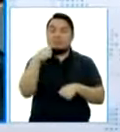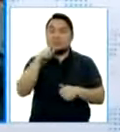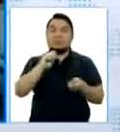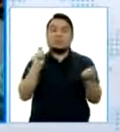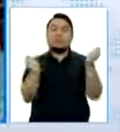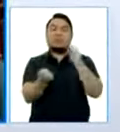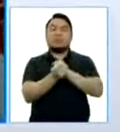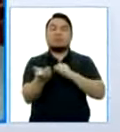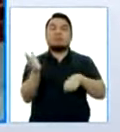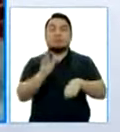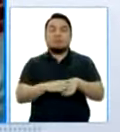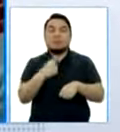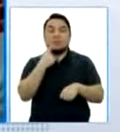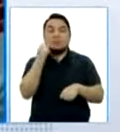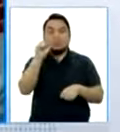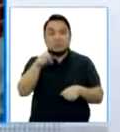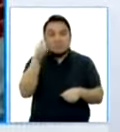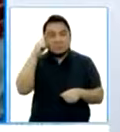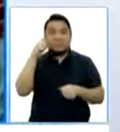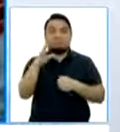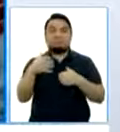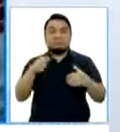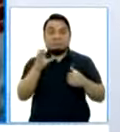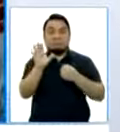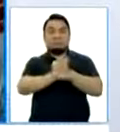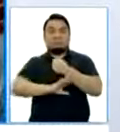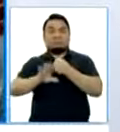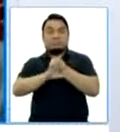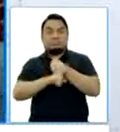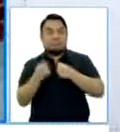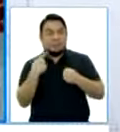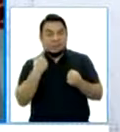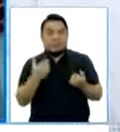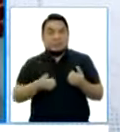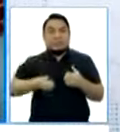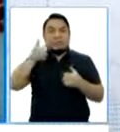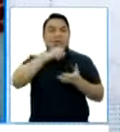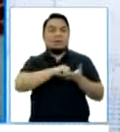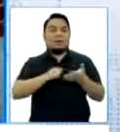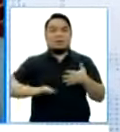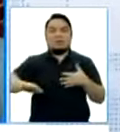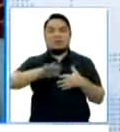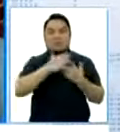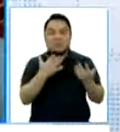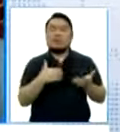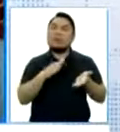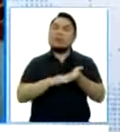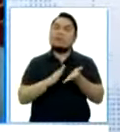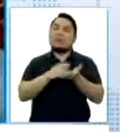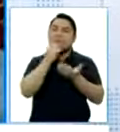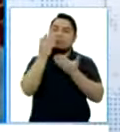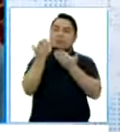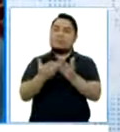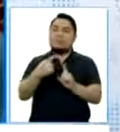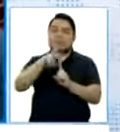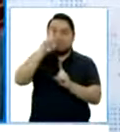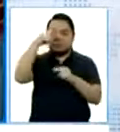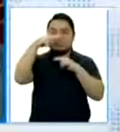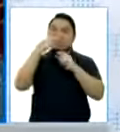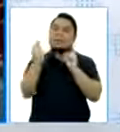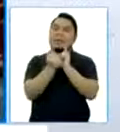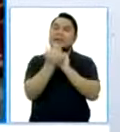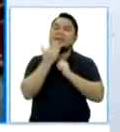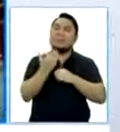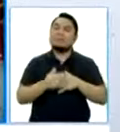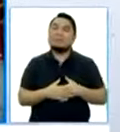reformas sobre la inmunidad parlamentaria y las prerrogativas de altos funcionarios. Defensor, buenas tardes, bienvenido a TVP Noticias Segunda Edición.